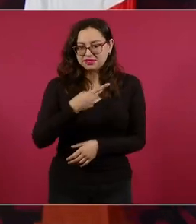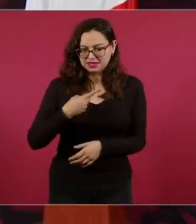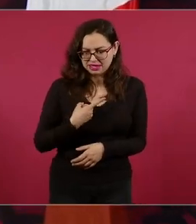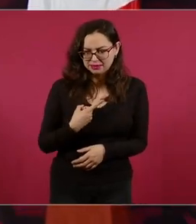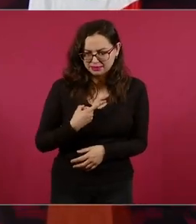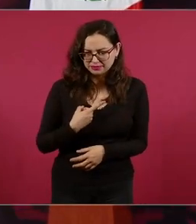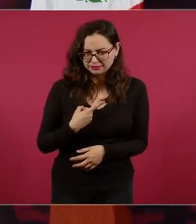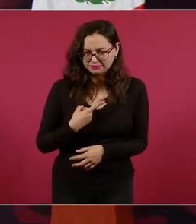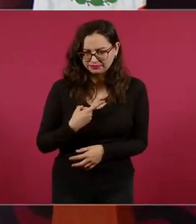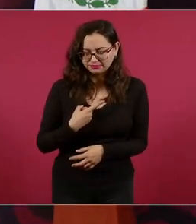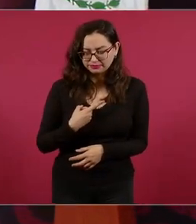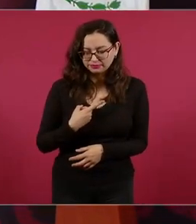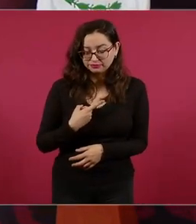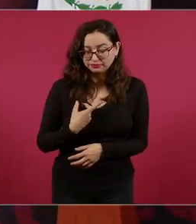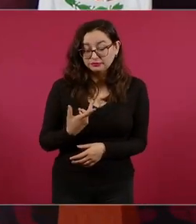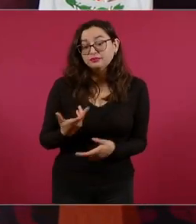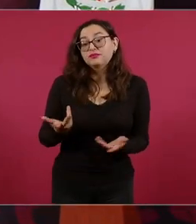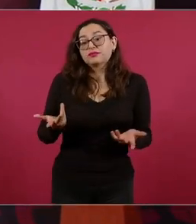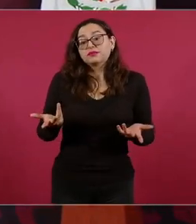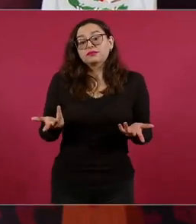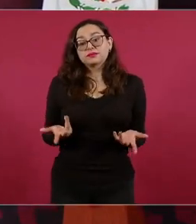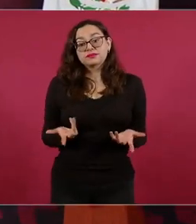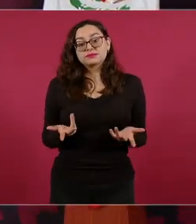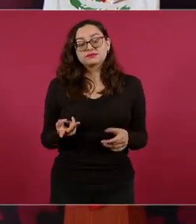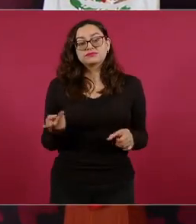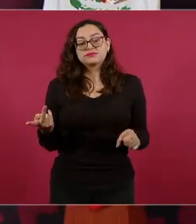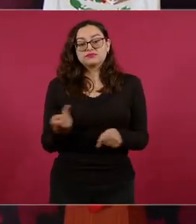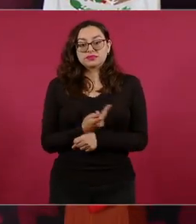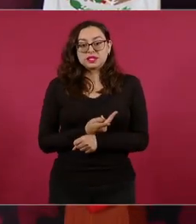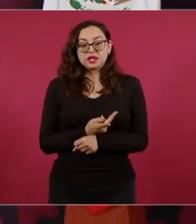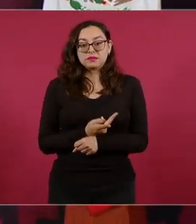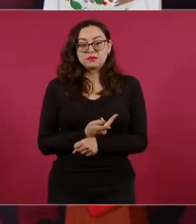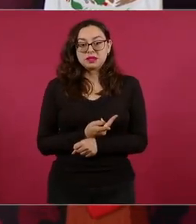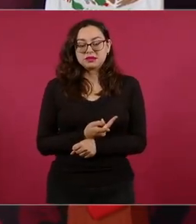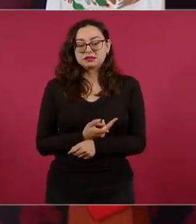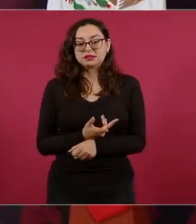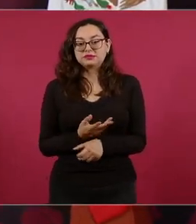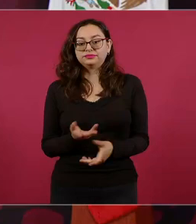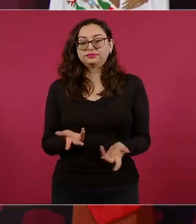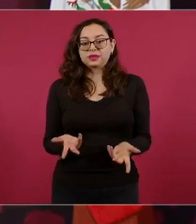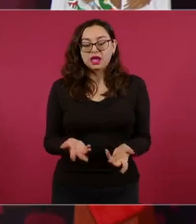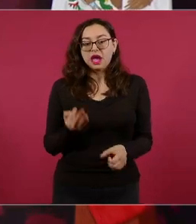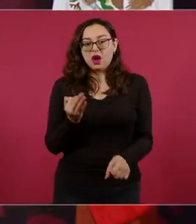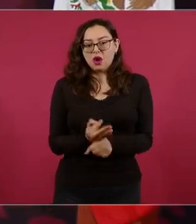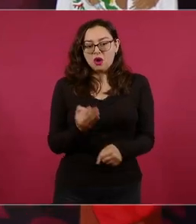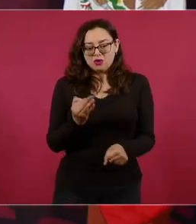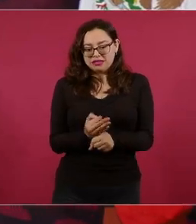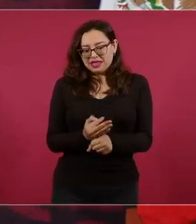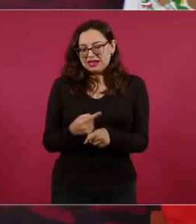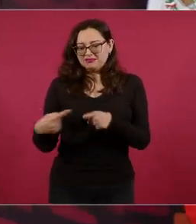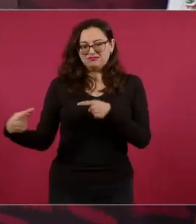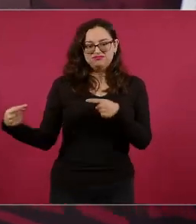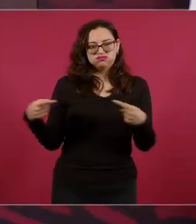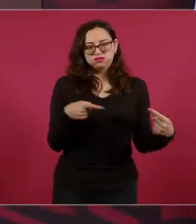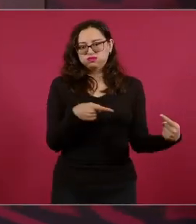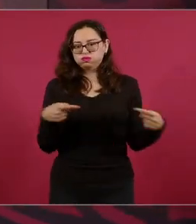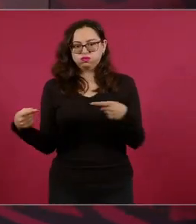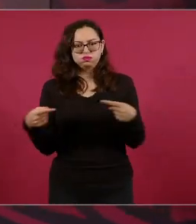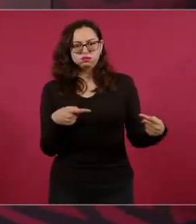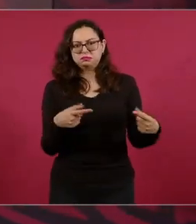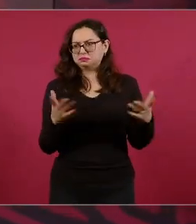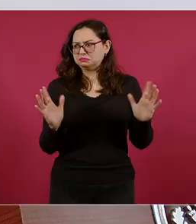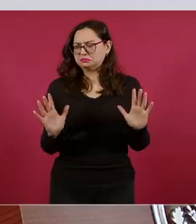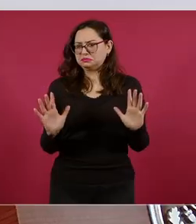¿por qué existen estas diferencias con nosotros ahora, que no pasaban